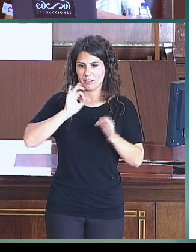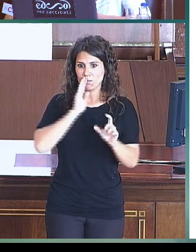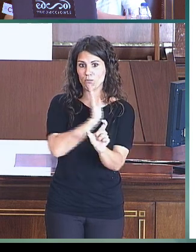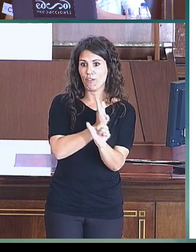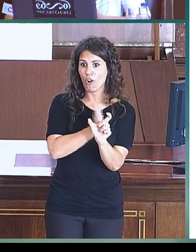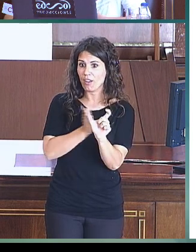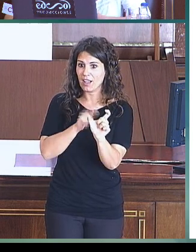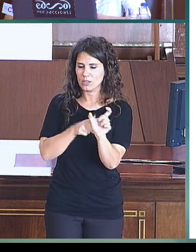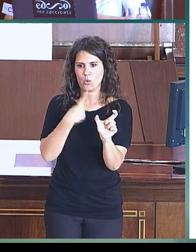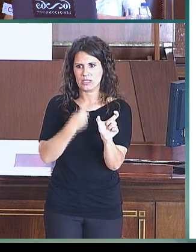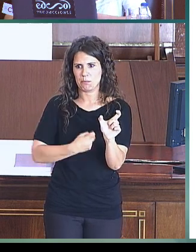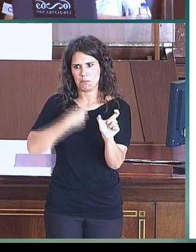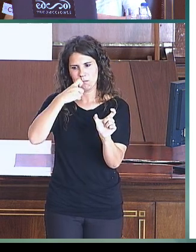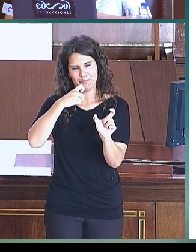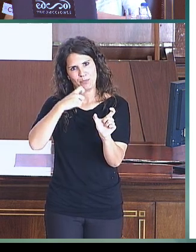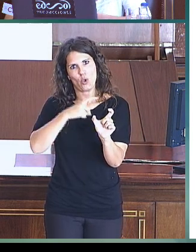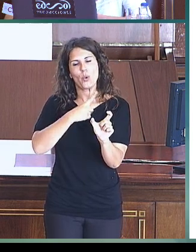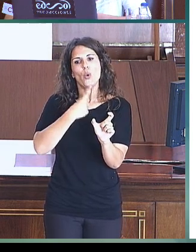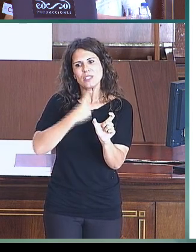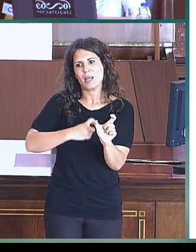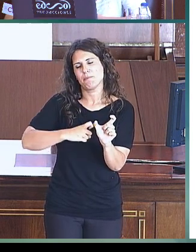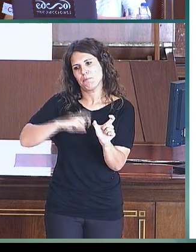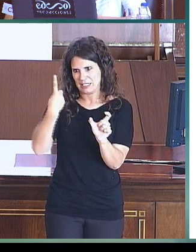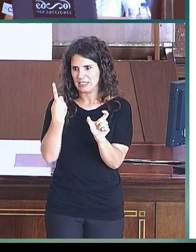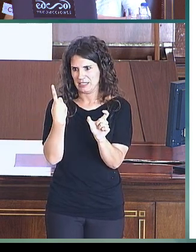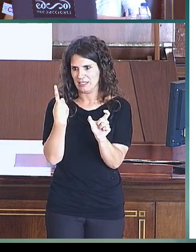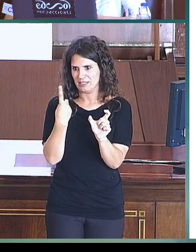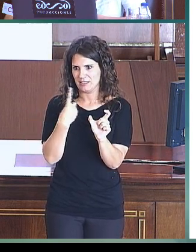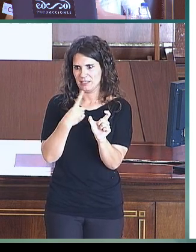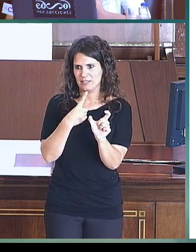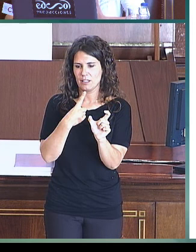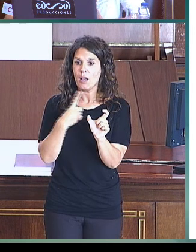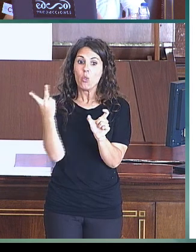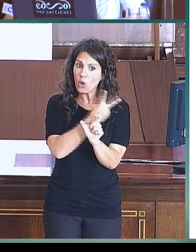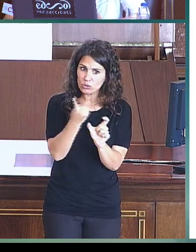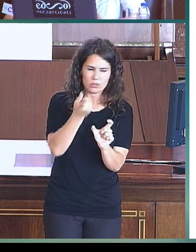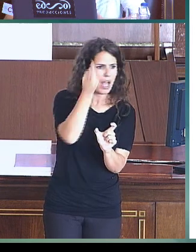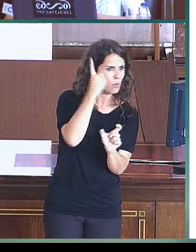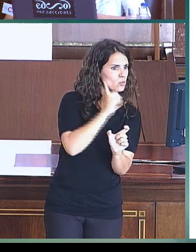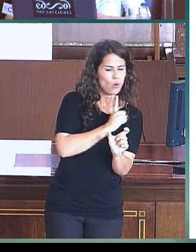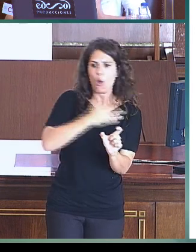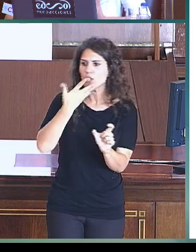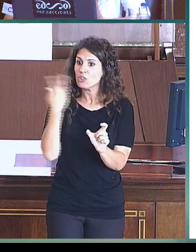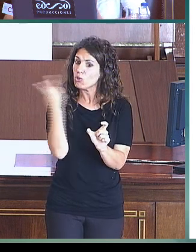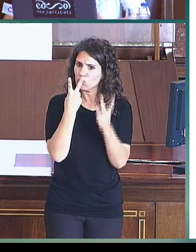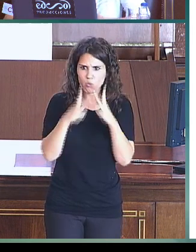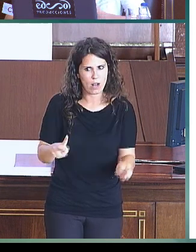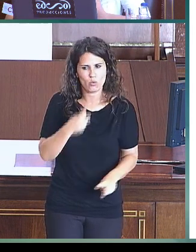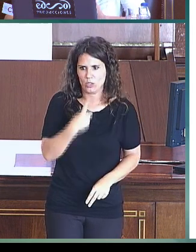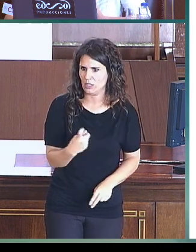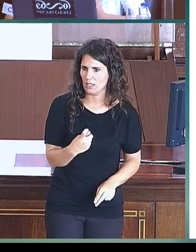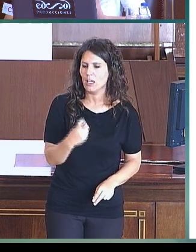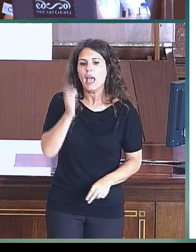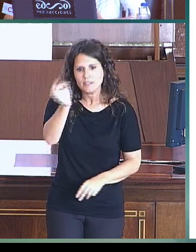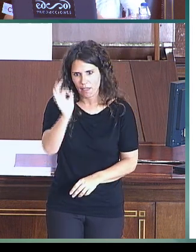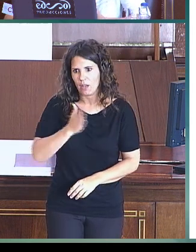les cuesta más aprender tanto a los alumnos sordos como a los alumnos oyentes. Es verdad que, como decía antes, contamos con poca muestra